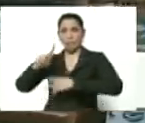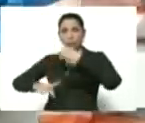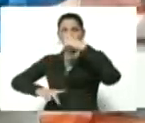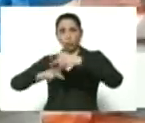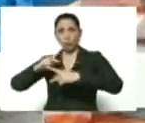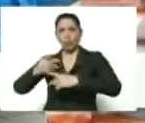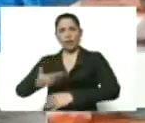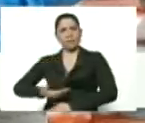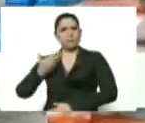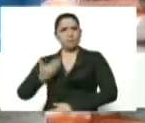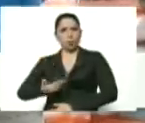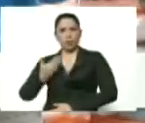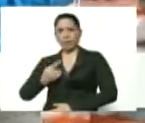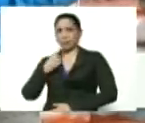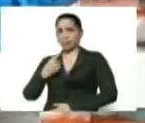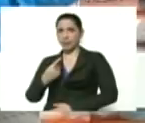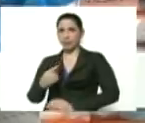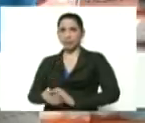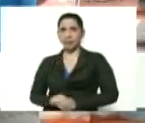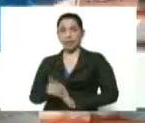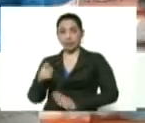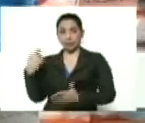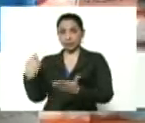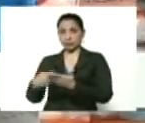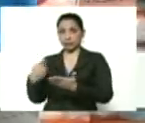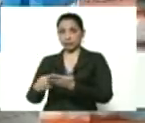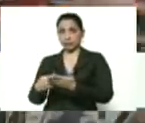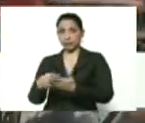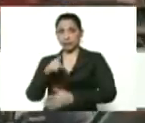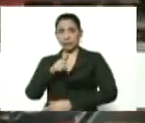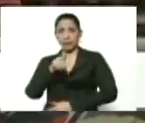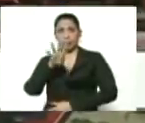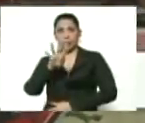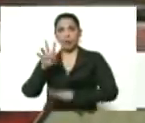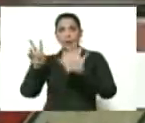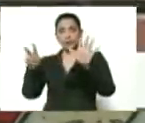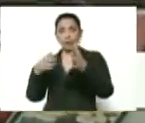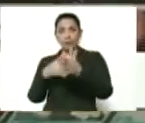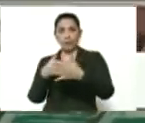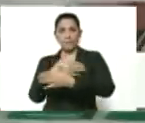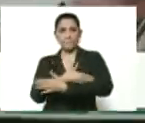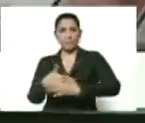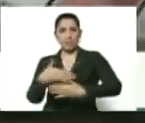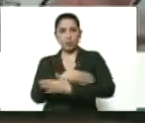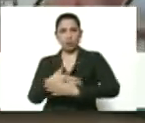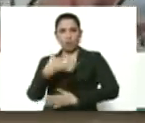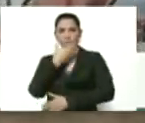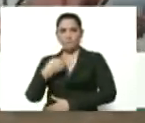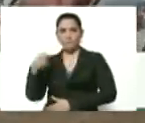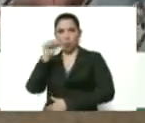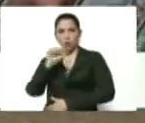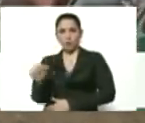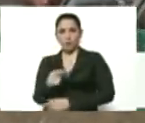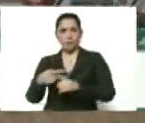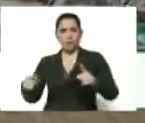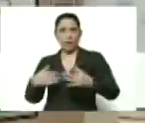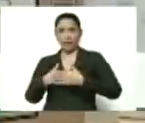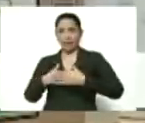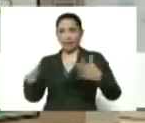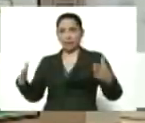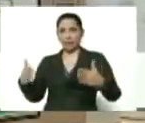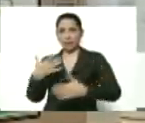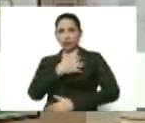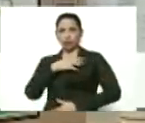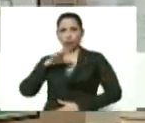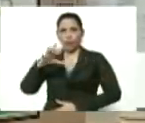Es importante señalar, que es una inversión de más de 147.000 millones de bolívares, para garantizar la soberanía